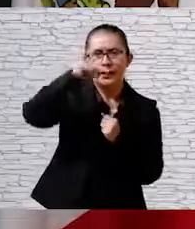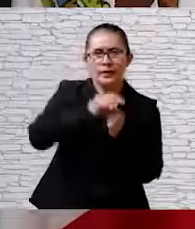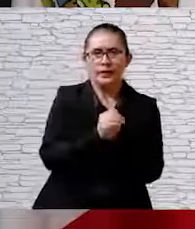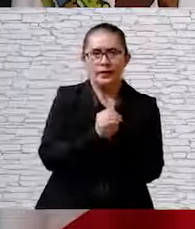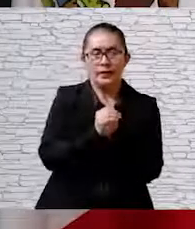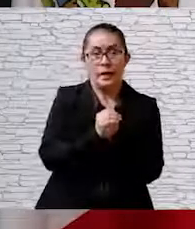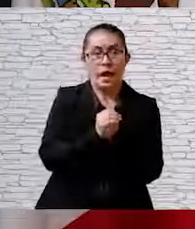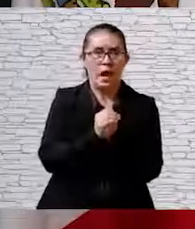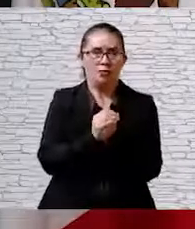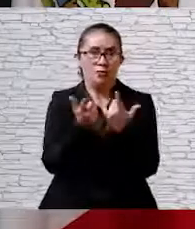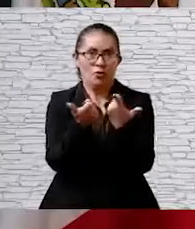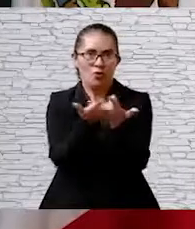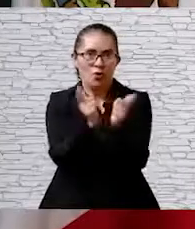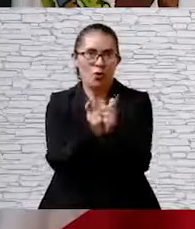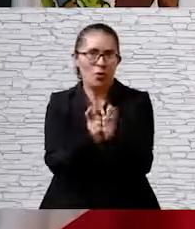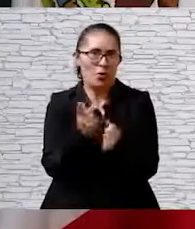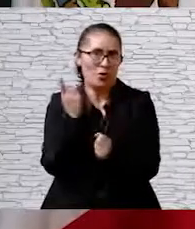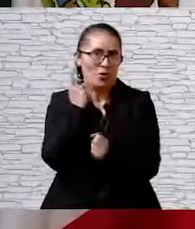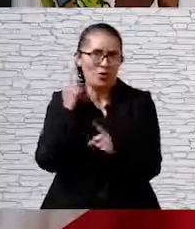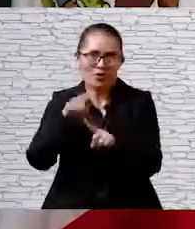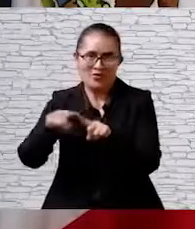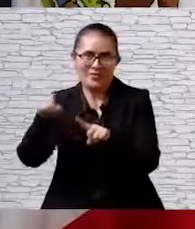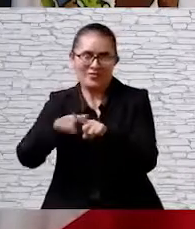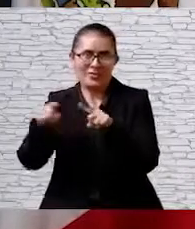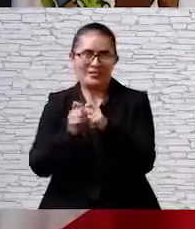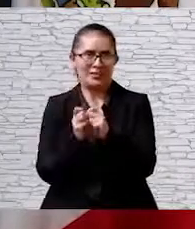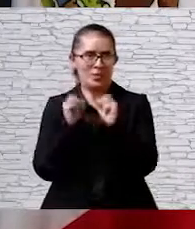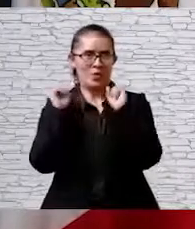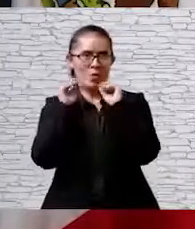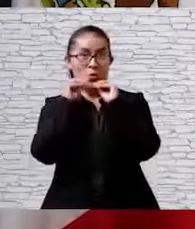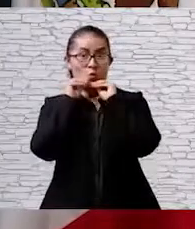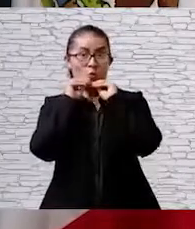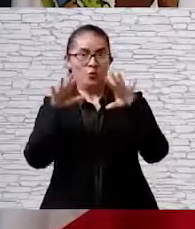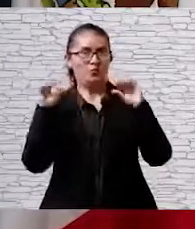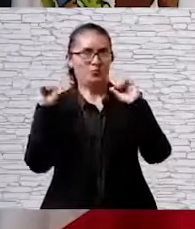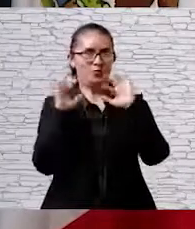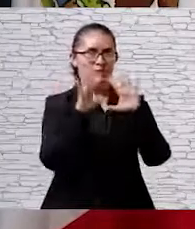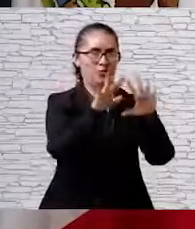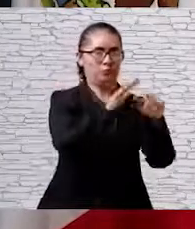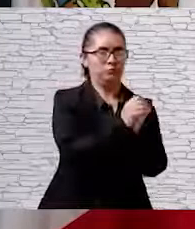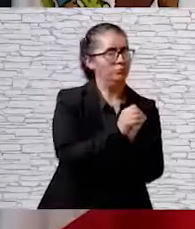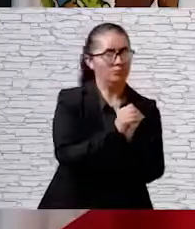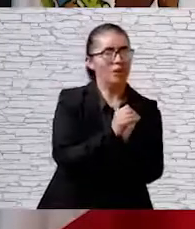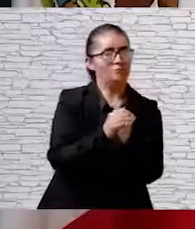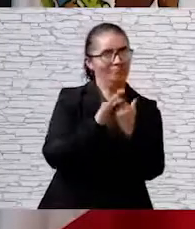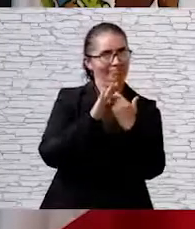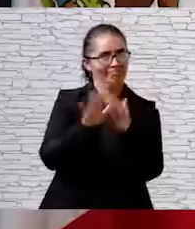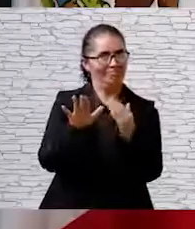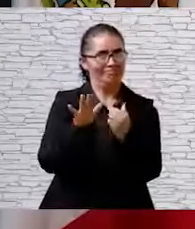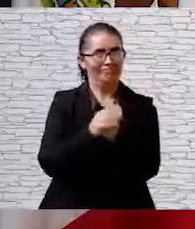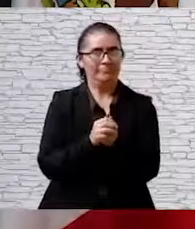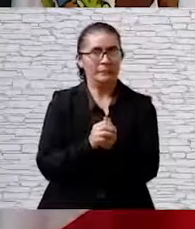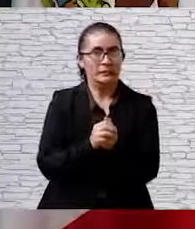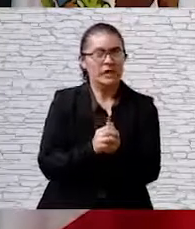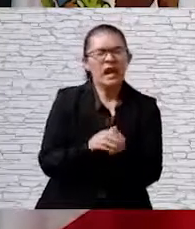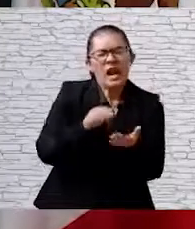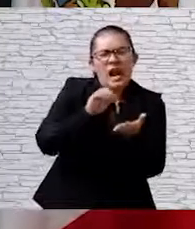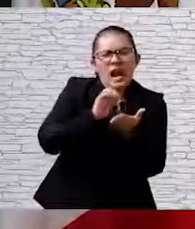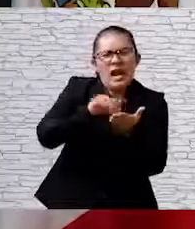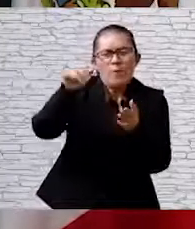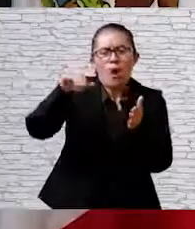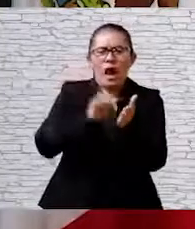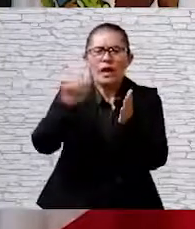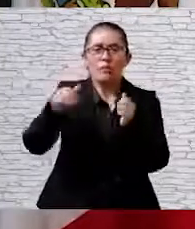restringir los actos presenciales de partidos políticos y de precandidatos. Si la actividad